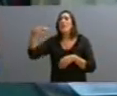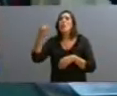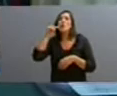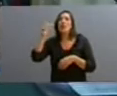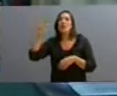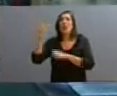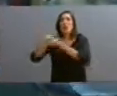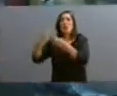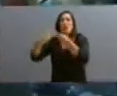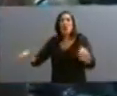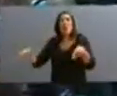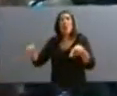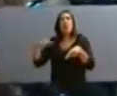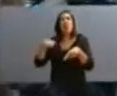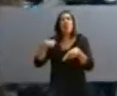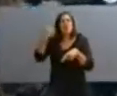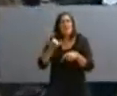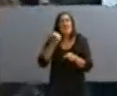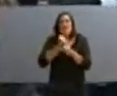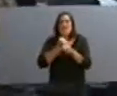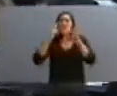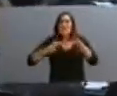teniendo desarrollo nuclear.